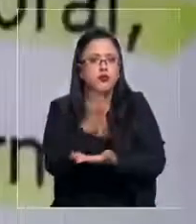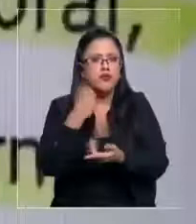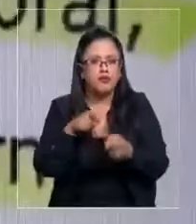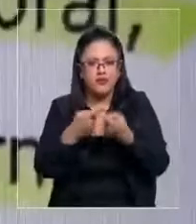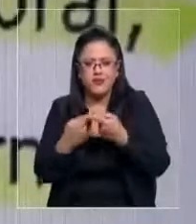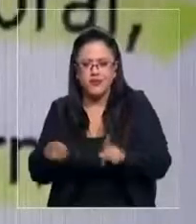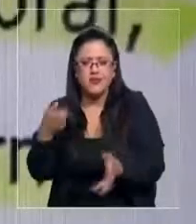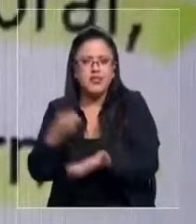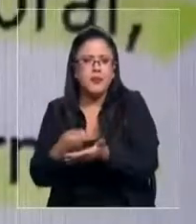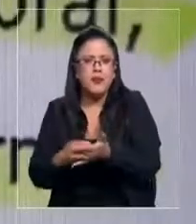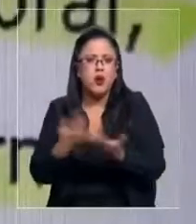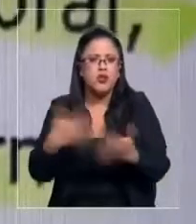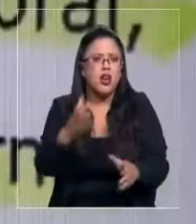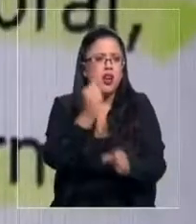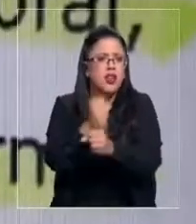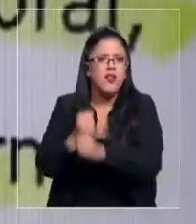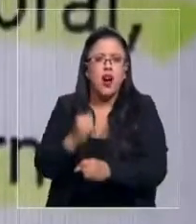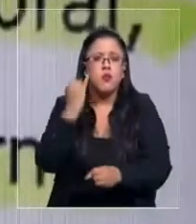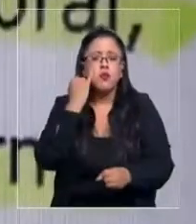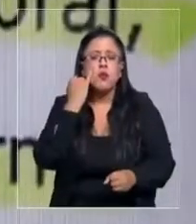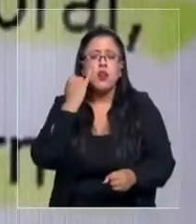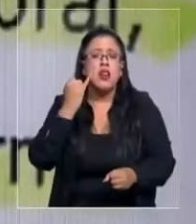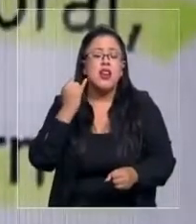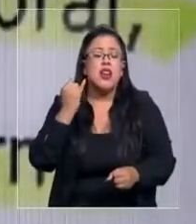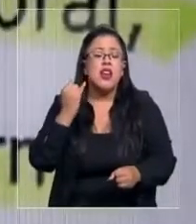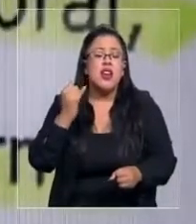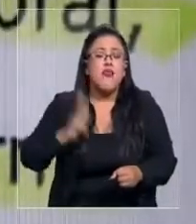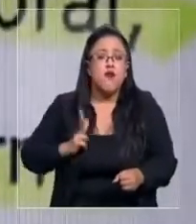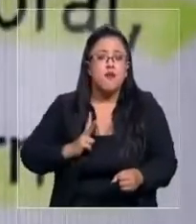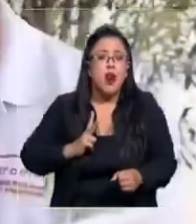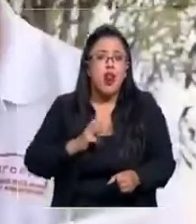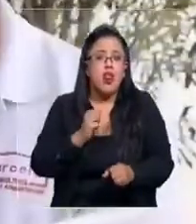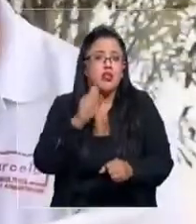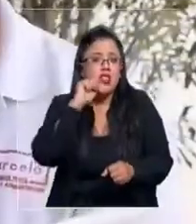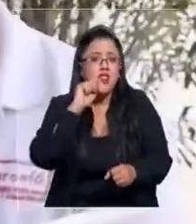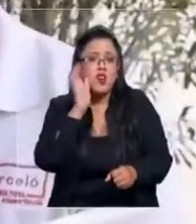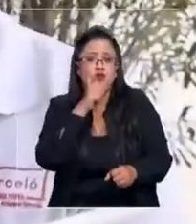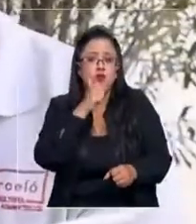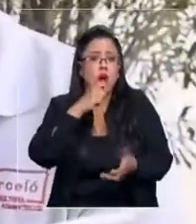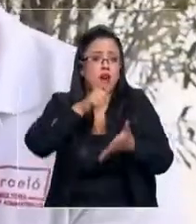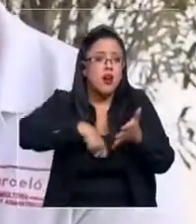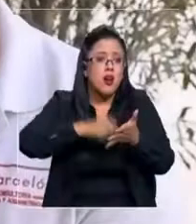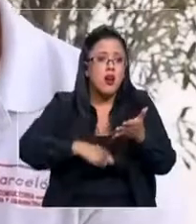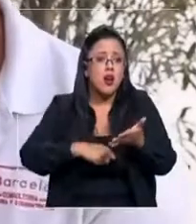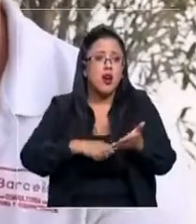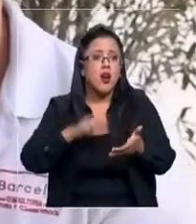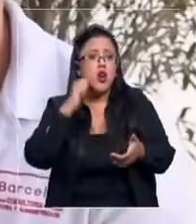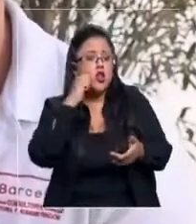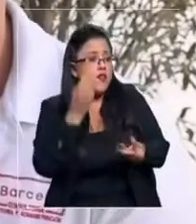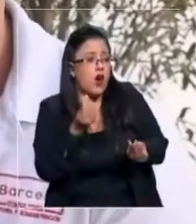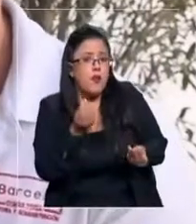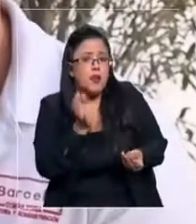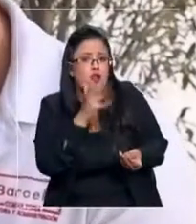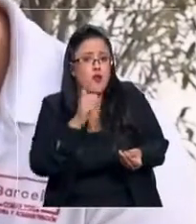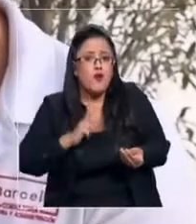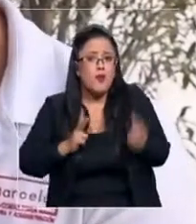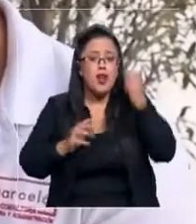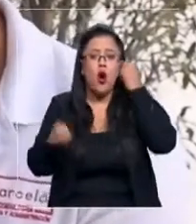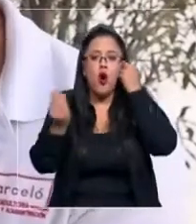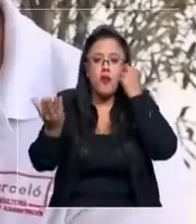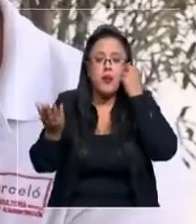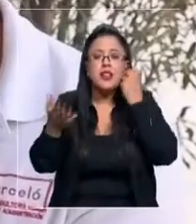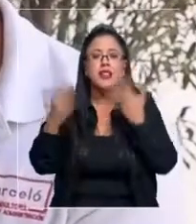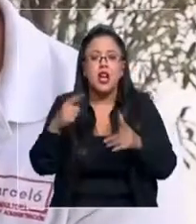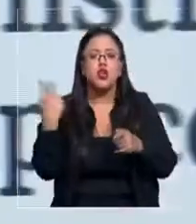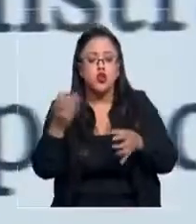otro y estuvieron trabajando con informalidad laboral, o sea, sin contrato. Eso es totalmente irregular. Absolutamente irregular. Tanto es así que nosotros le entregamos el contrato